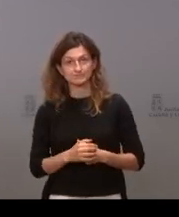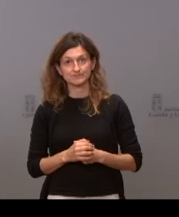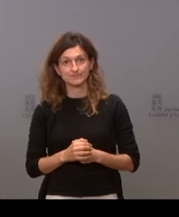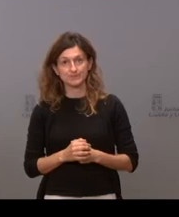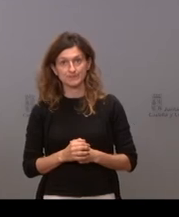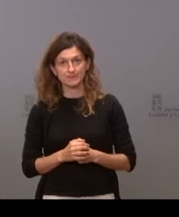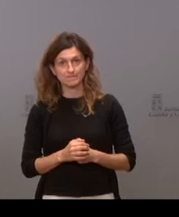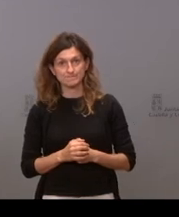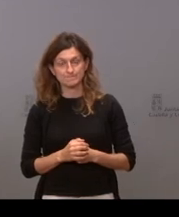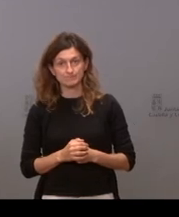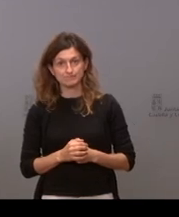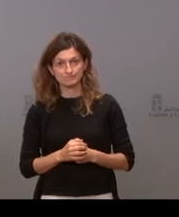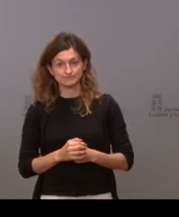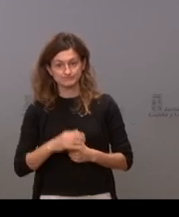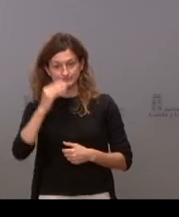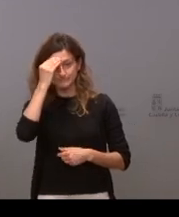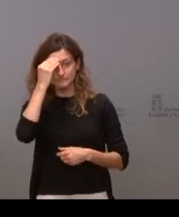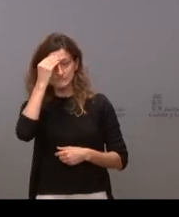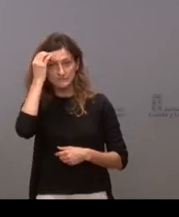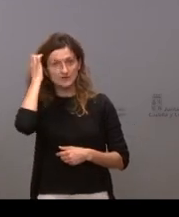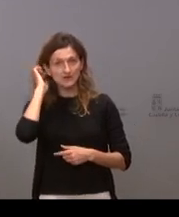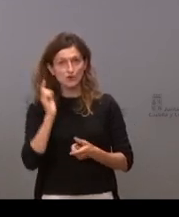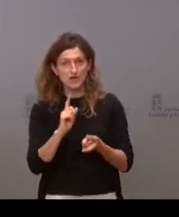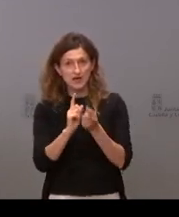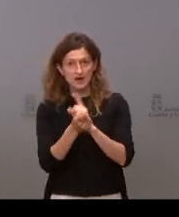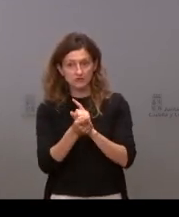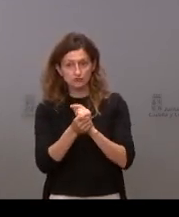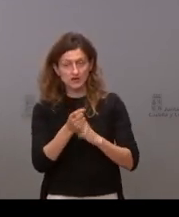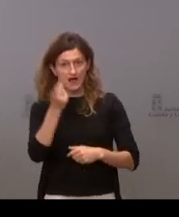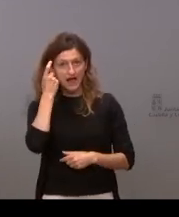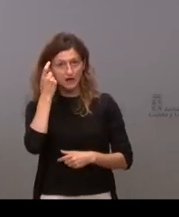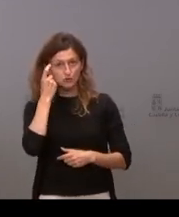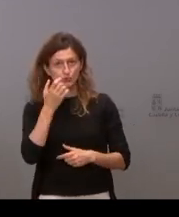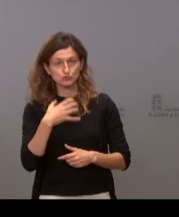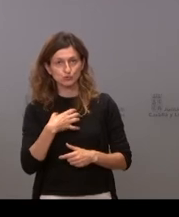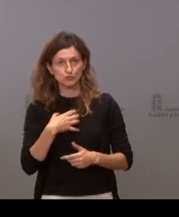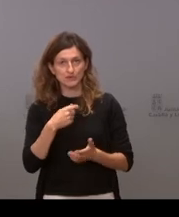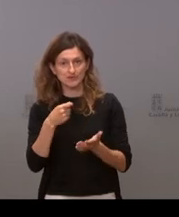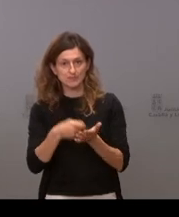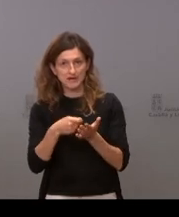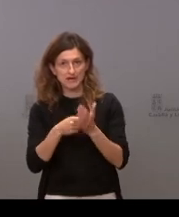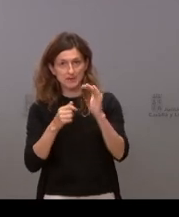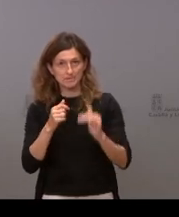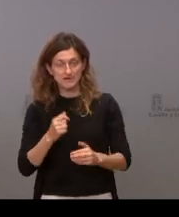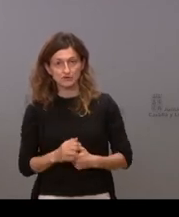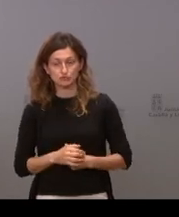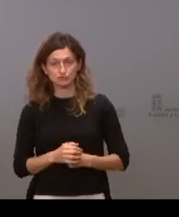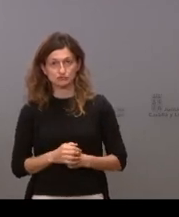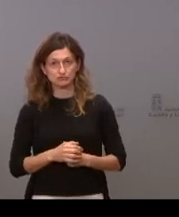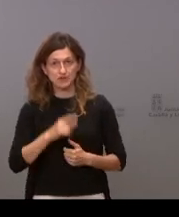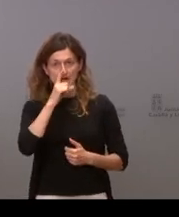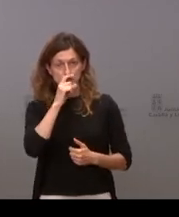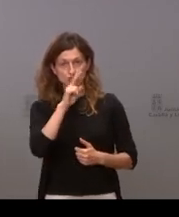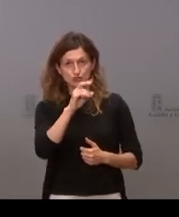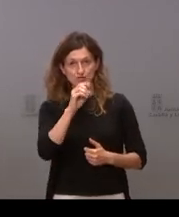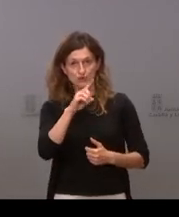bueno creo que al contrario de lo que se ha comentado los alumnos no van a pagar menos por las tasas que en el año 2011 a ver